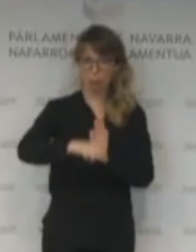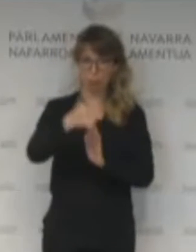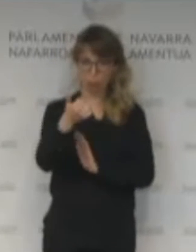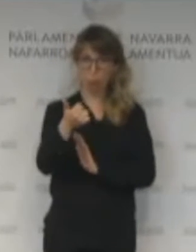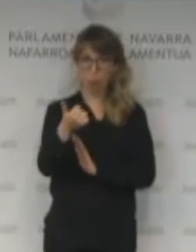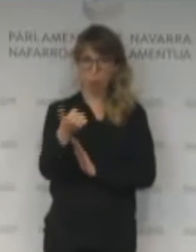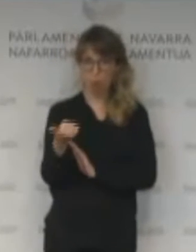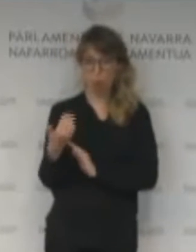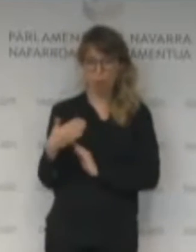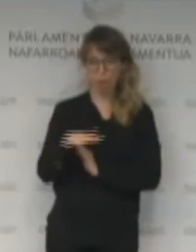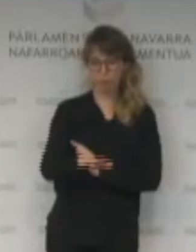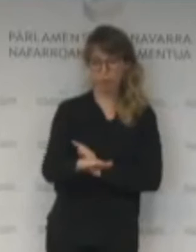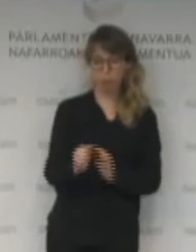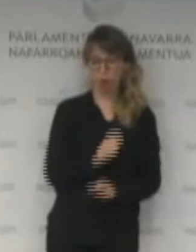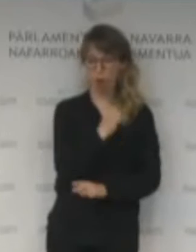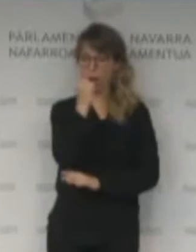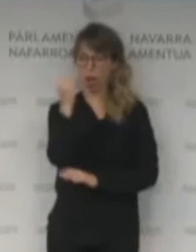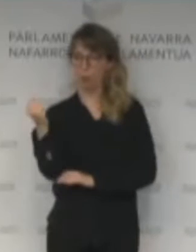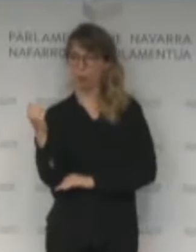Navarra Suma.